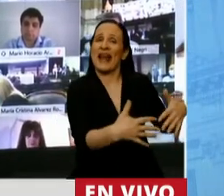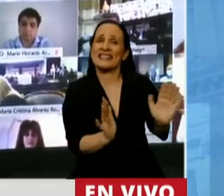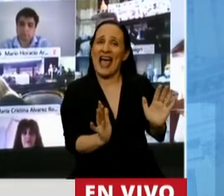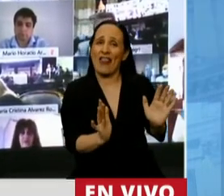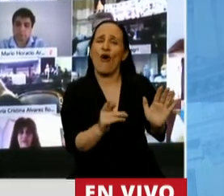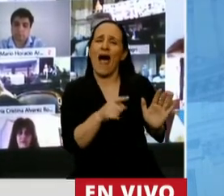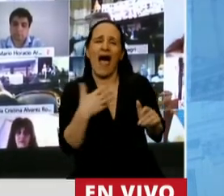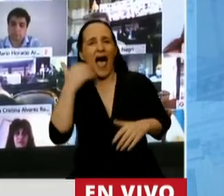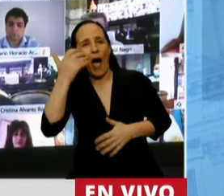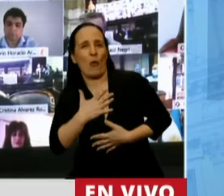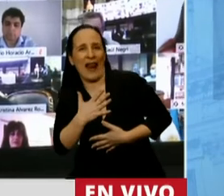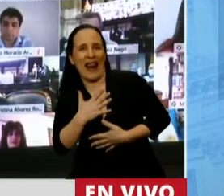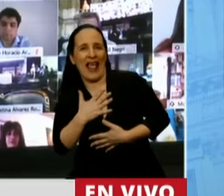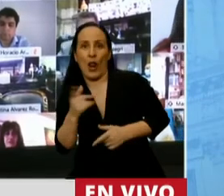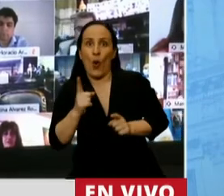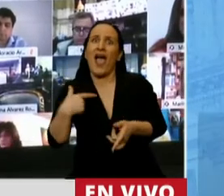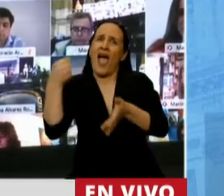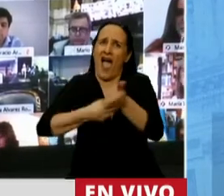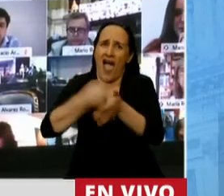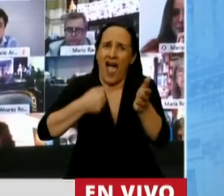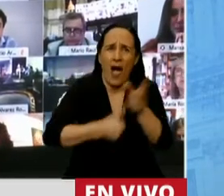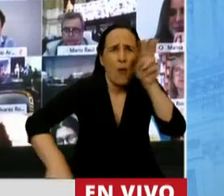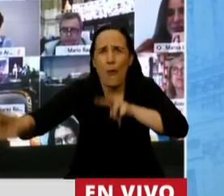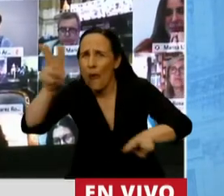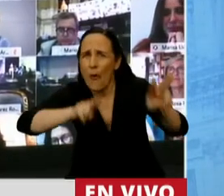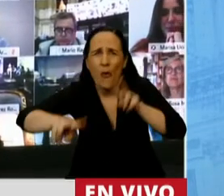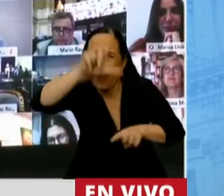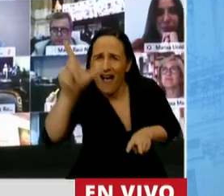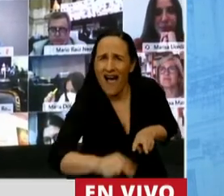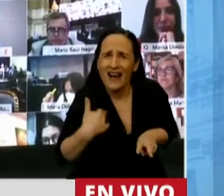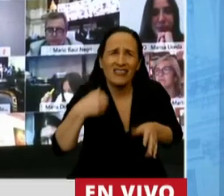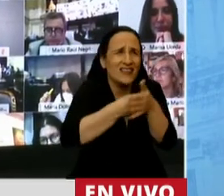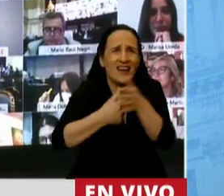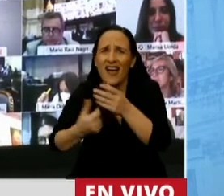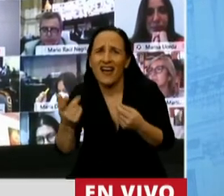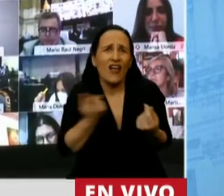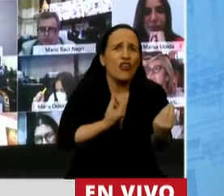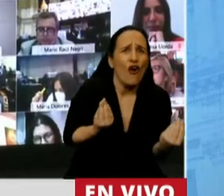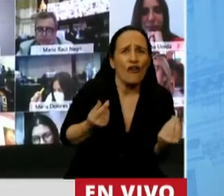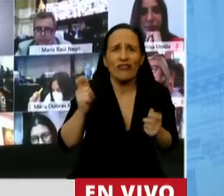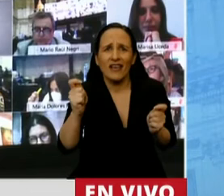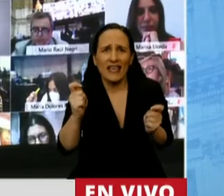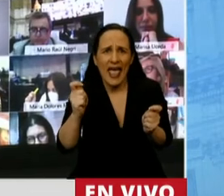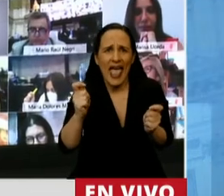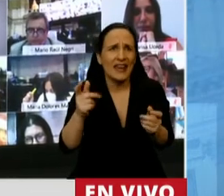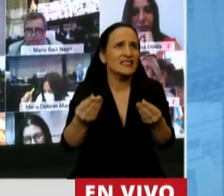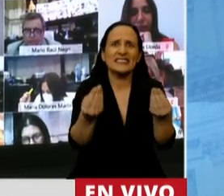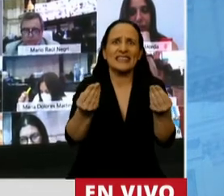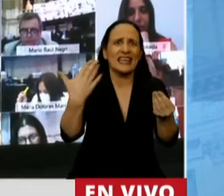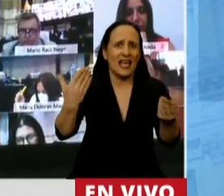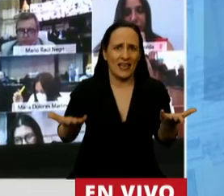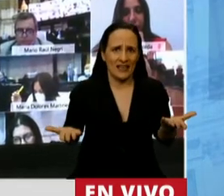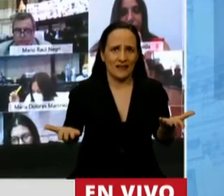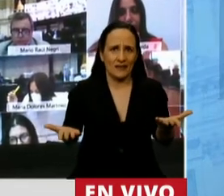uno tiene que ir a pelear y a buscarlos a cada rincón de la Argentina para saber dónde están, quiénes son y qué le hicieron.